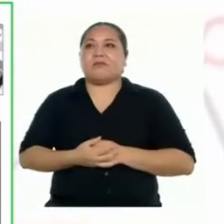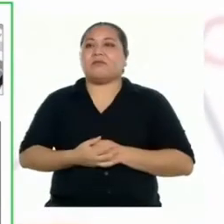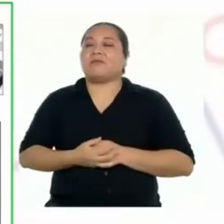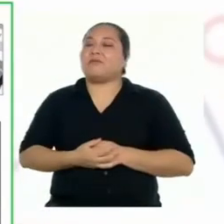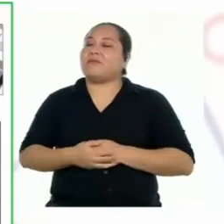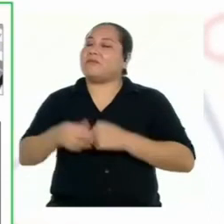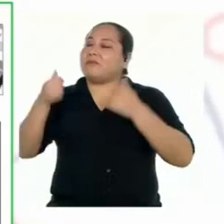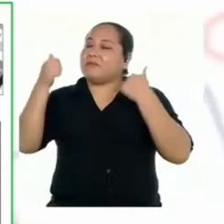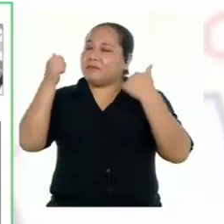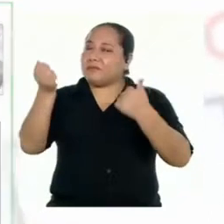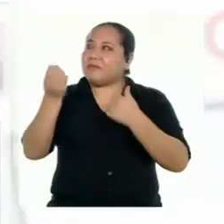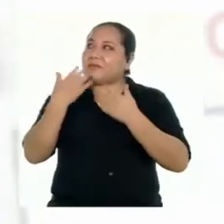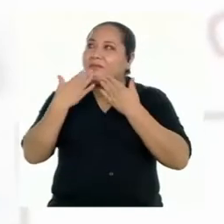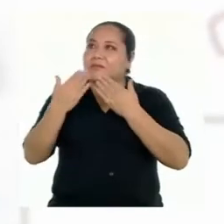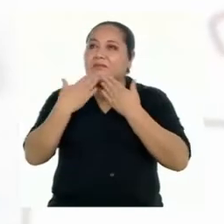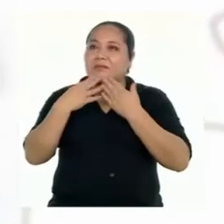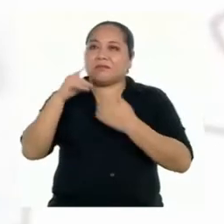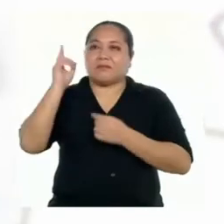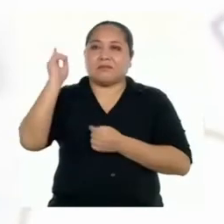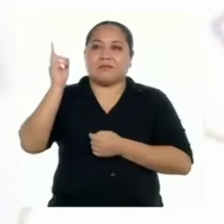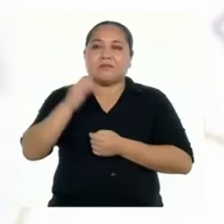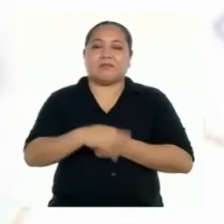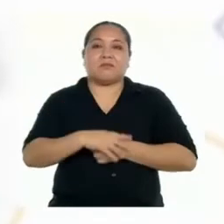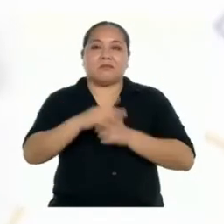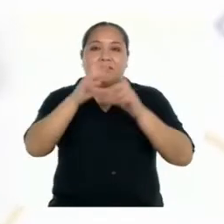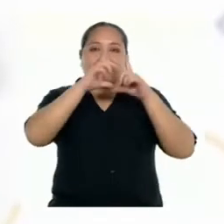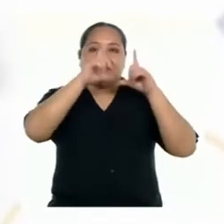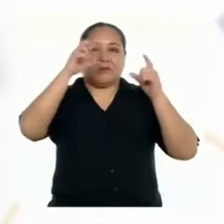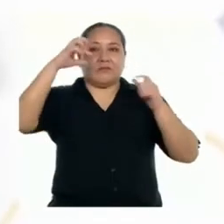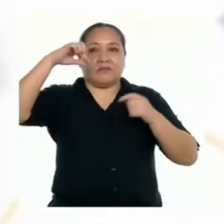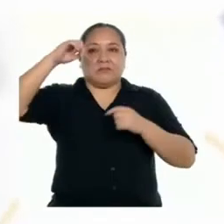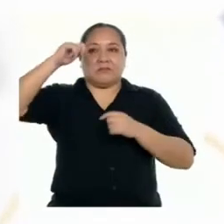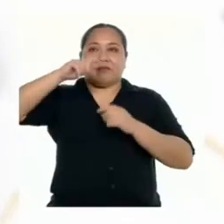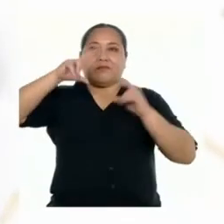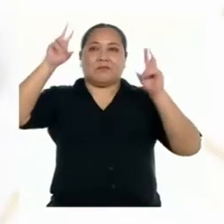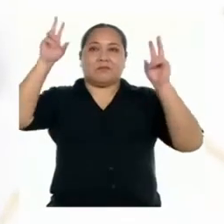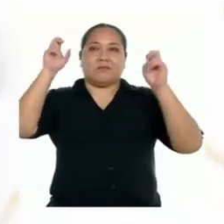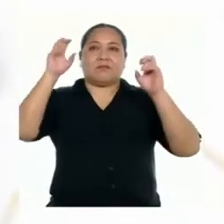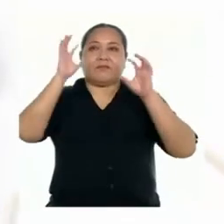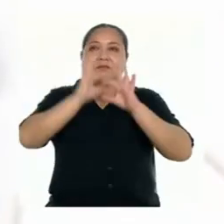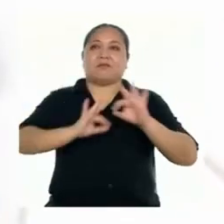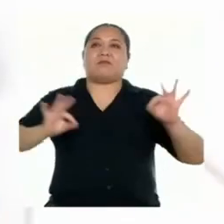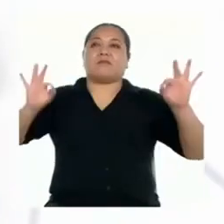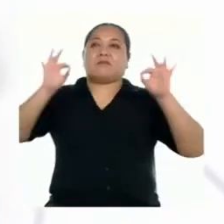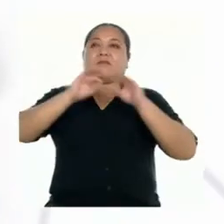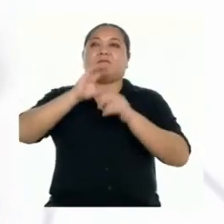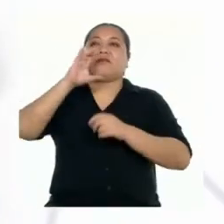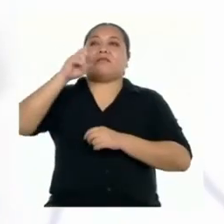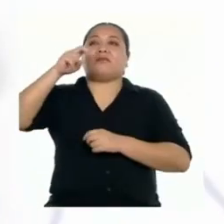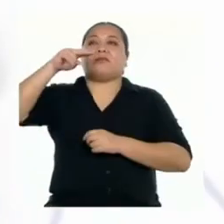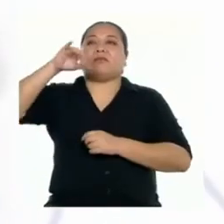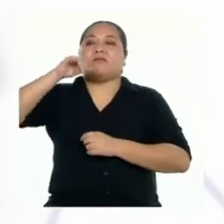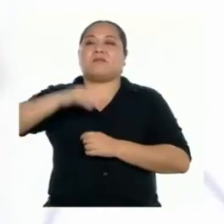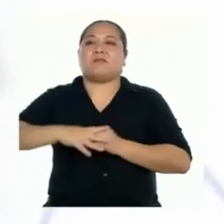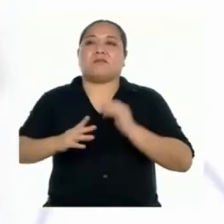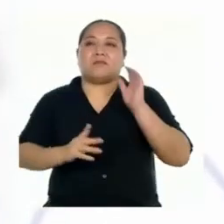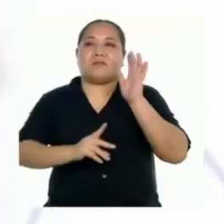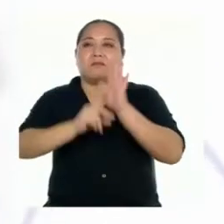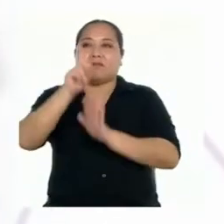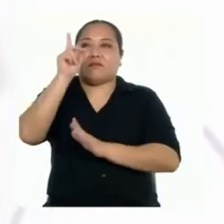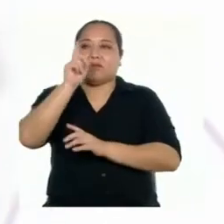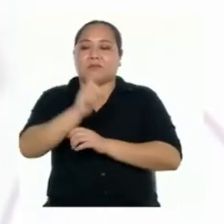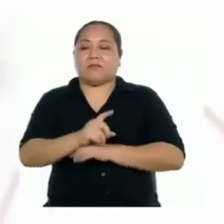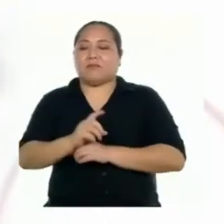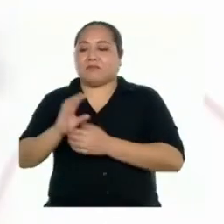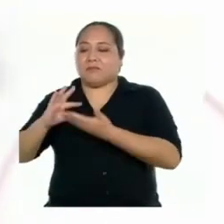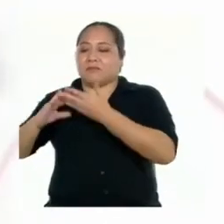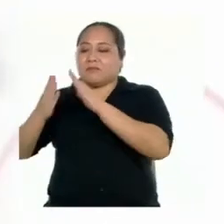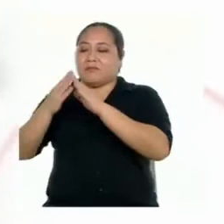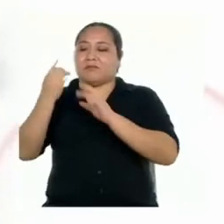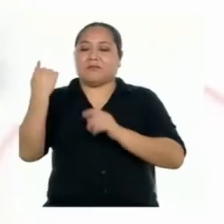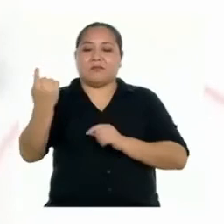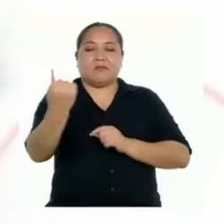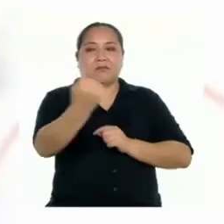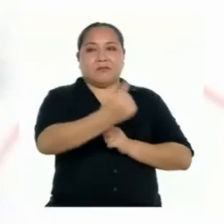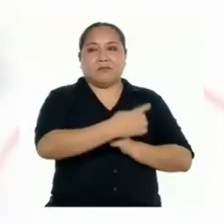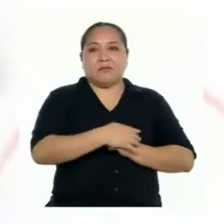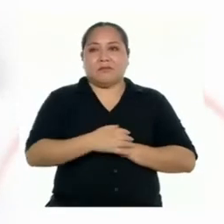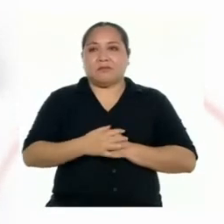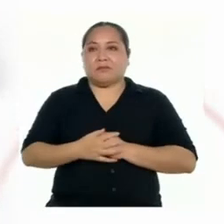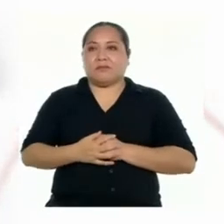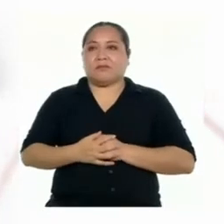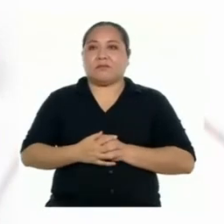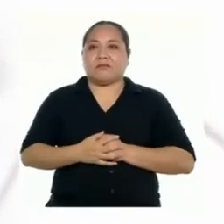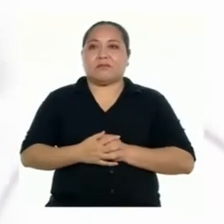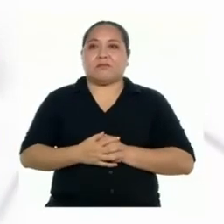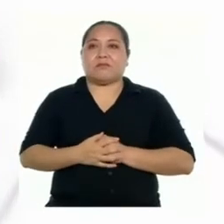Gracias, profesora. En la portada colocamos el título, La importancia de las cuencas para el desarrollo de nuestras comunidades.